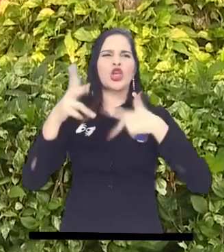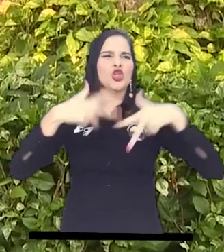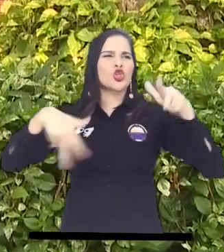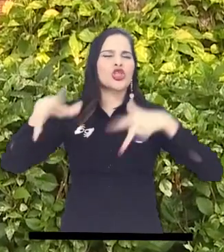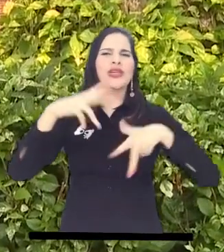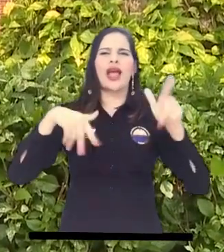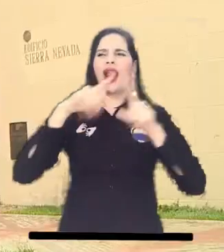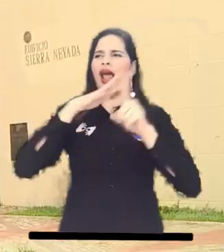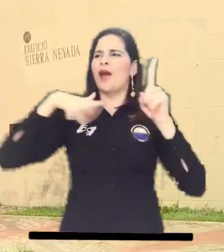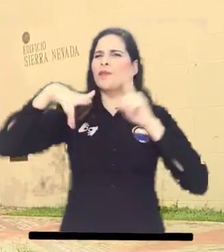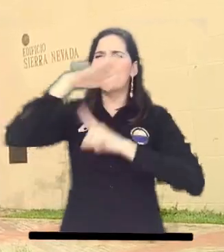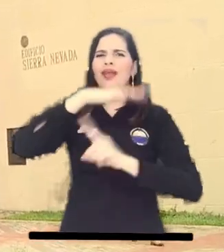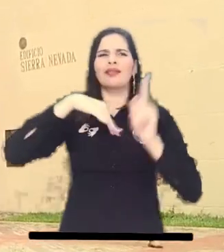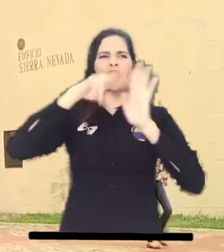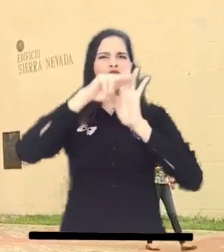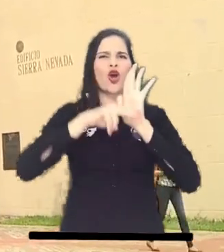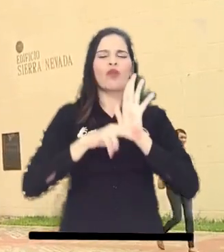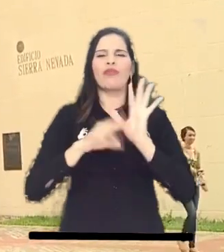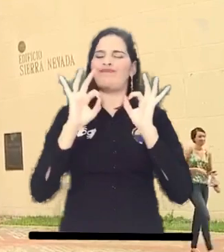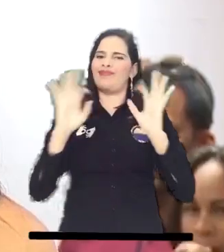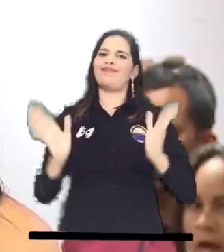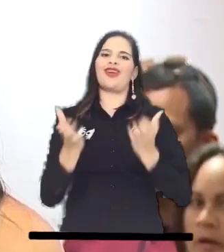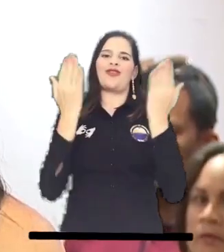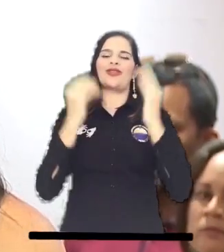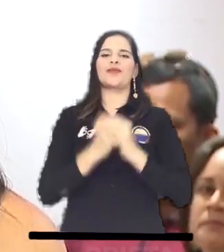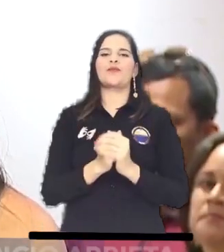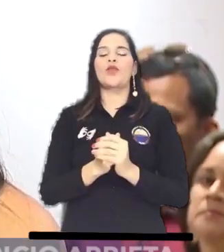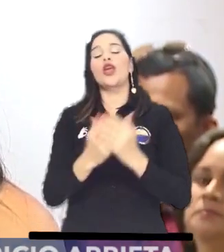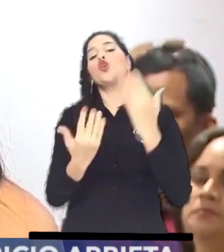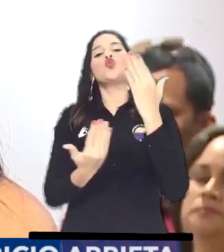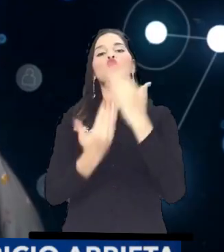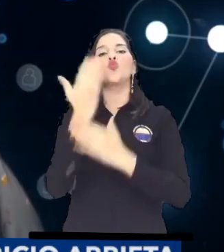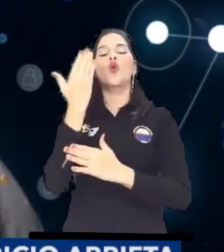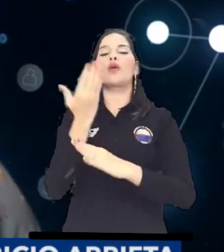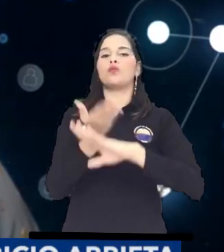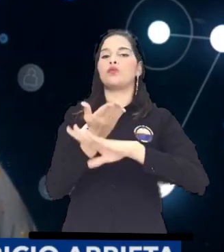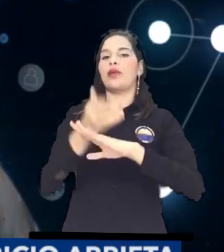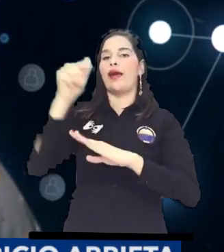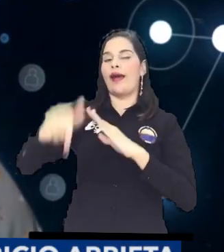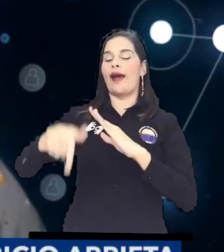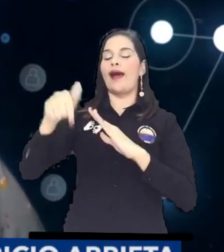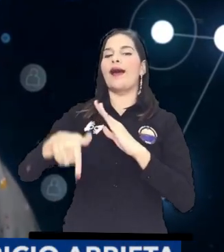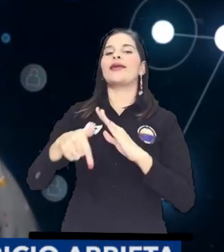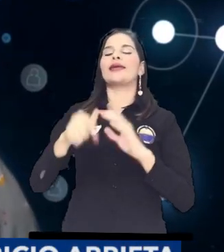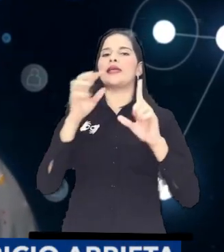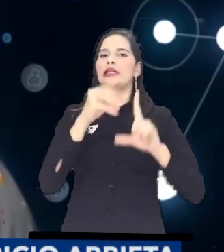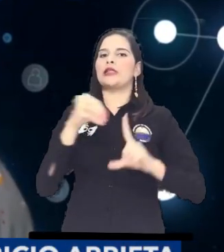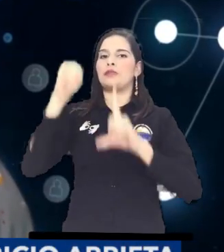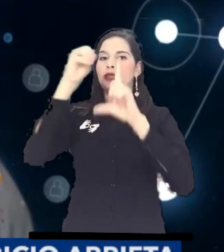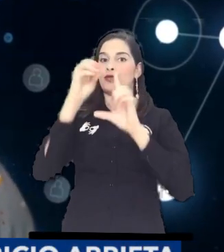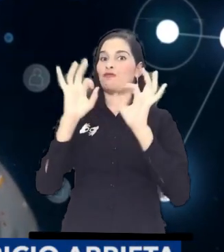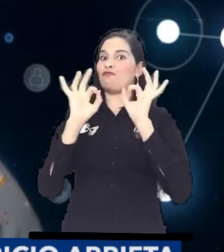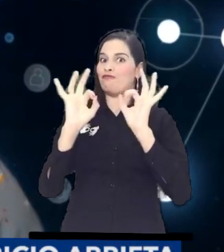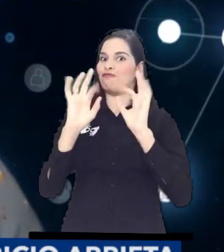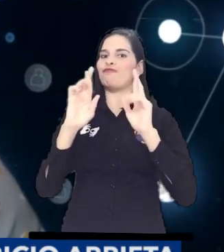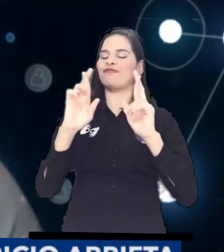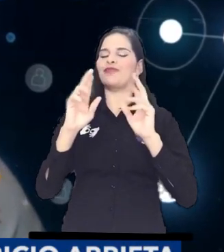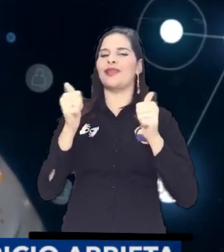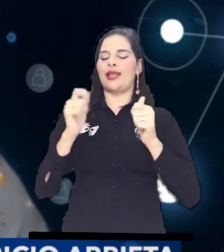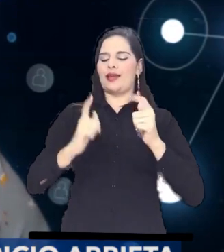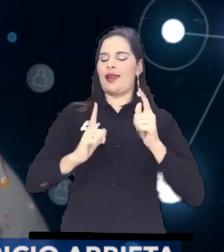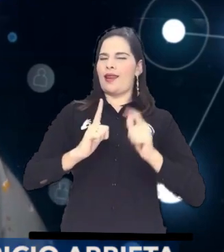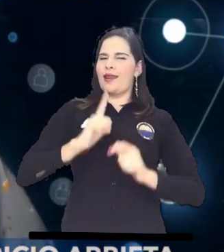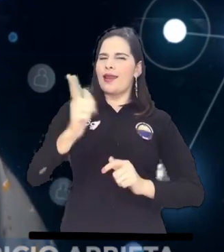tecnológico, ambiental y legal La nueva oferta de Don Magdalena de dirección y liderazgo en organizaciones educativas y se